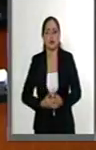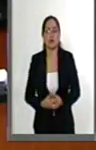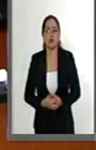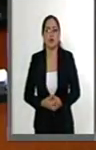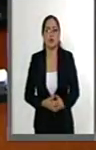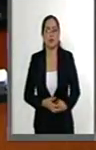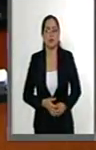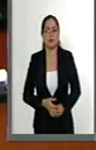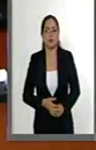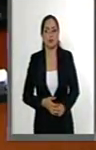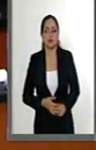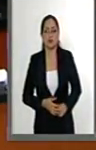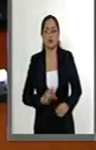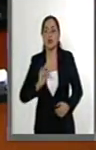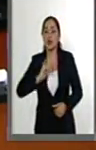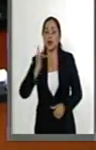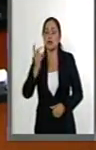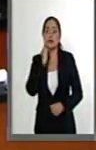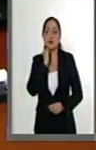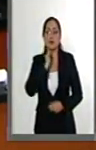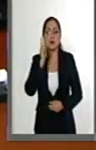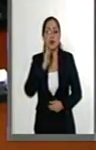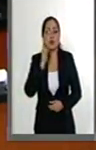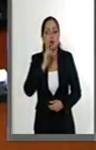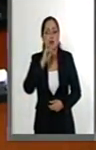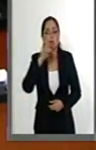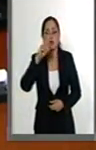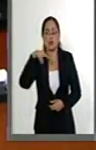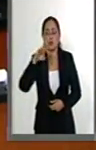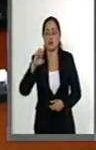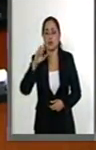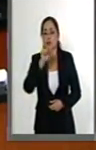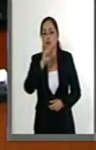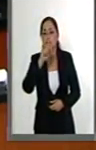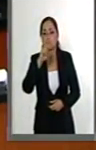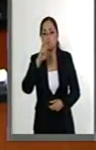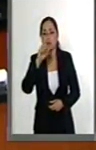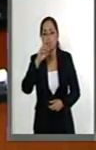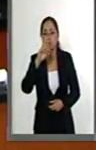Gracias, senadora Ivonne Álvarez. Tengo registrado al senador...